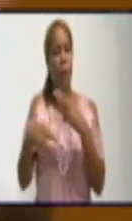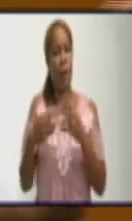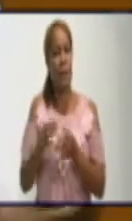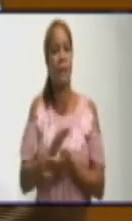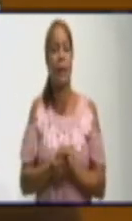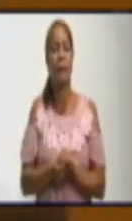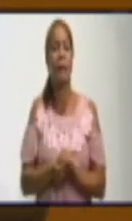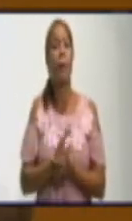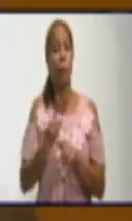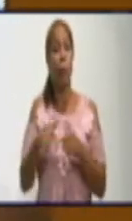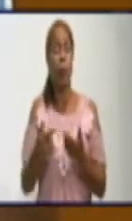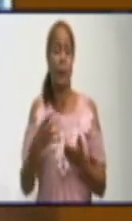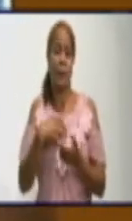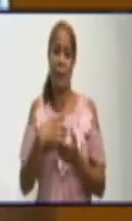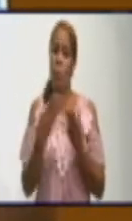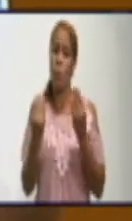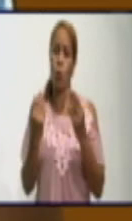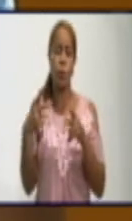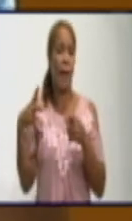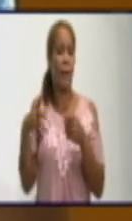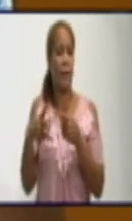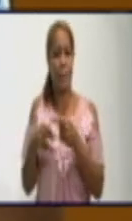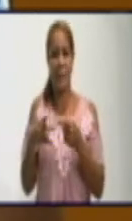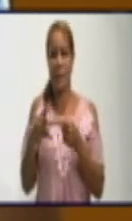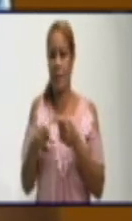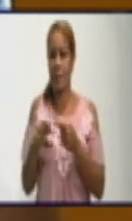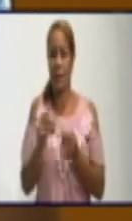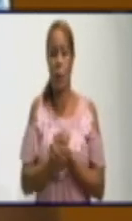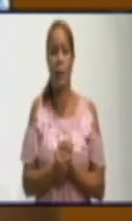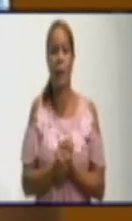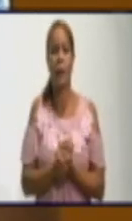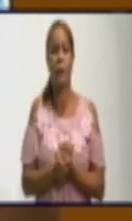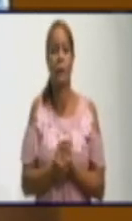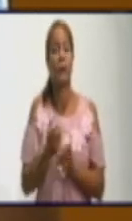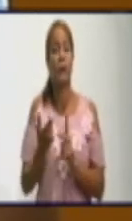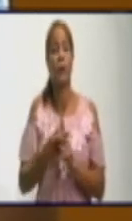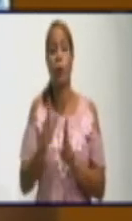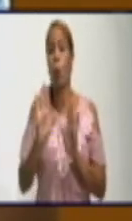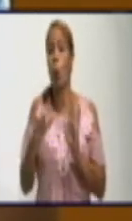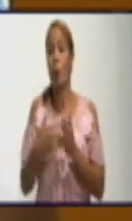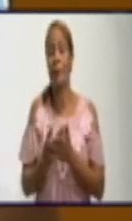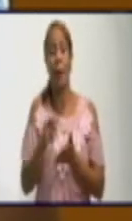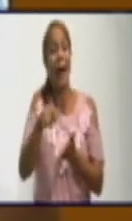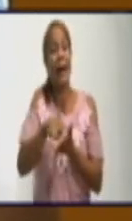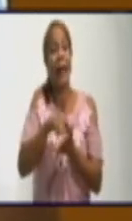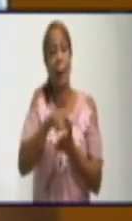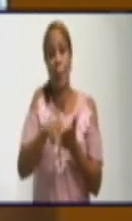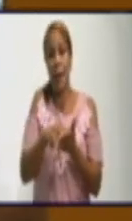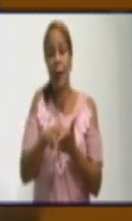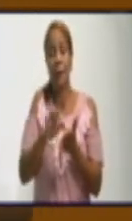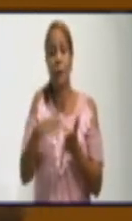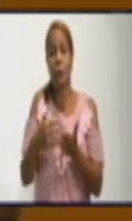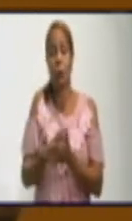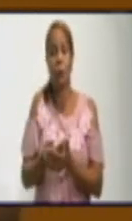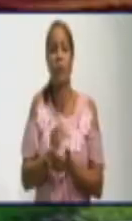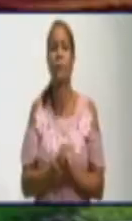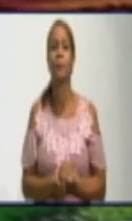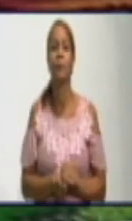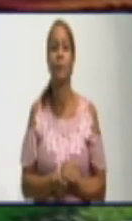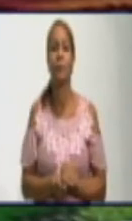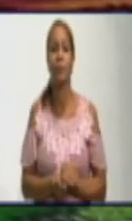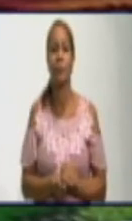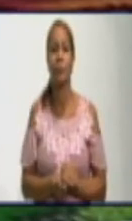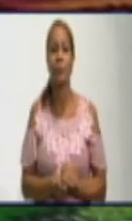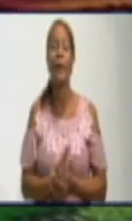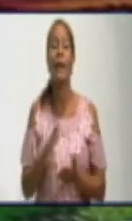por las propias limitaciones que se han explicado aquí, cosas que hemos tenido que hacer que no estaban en las manos, que hubo que buscar para poder hacer ese trabajo. Me alegra que hayas dado